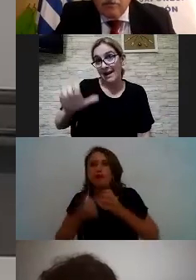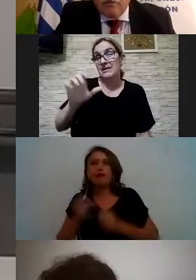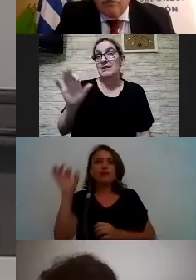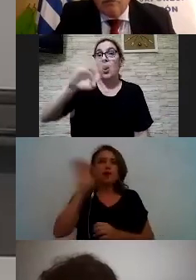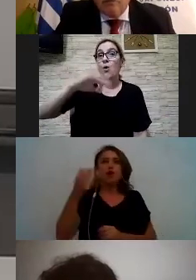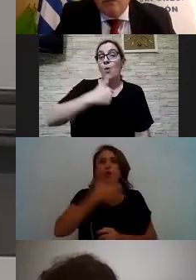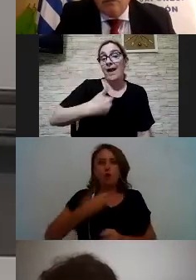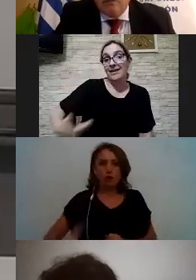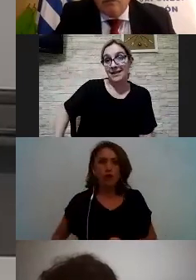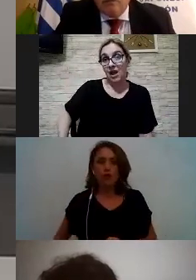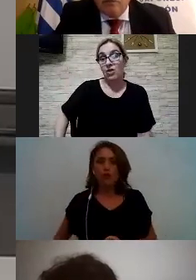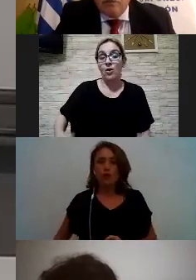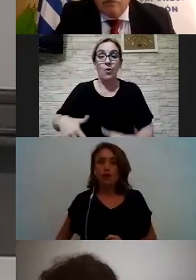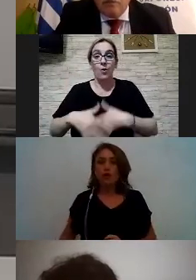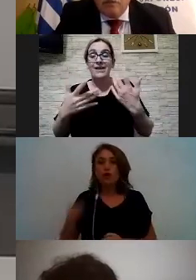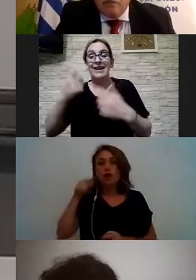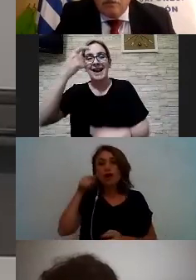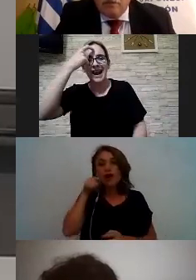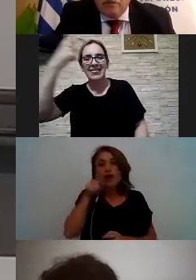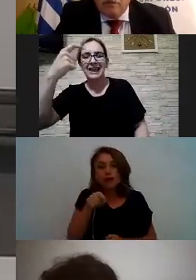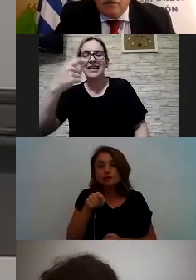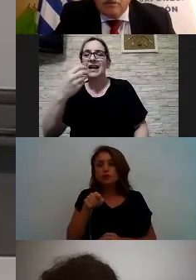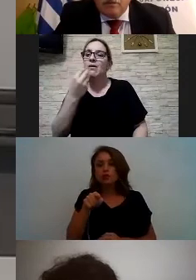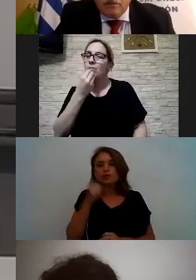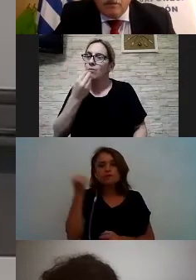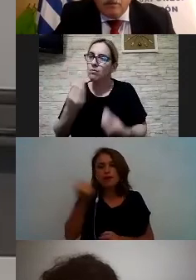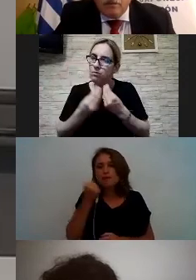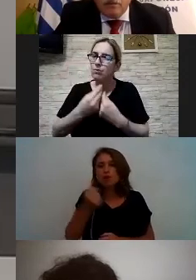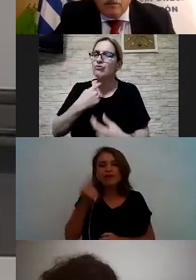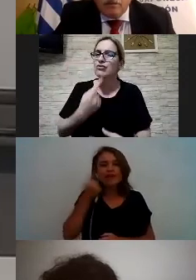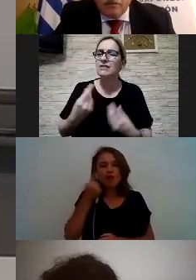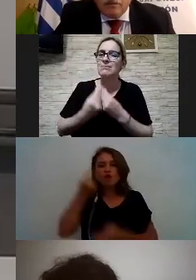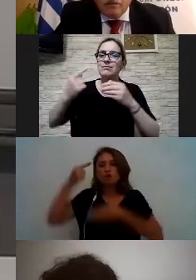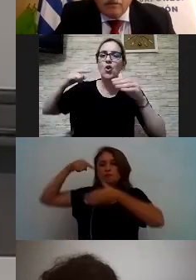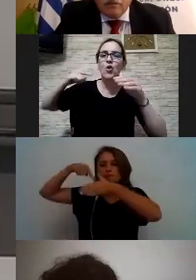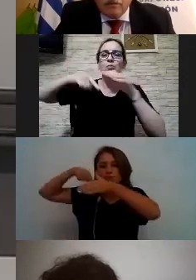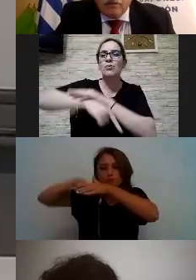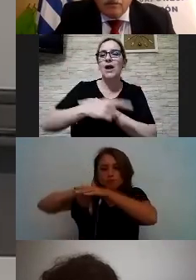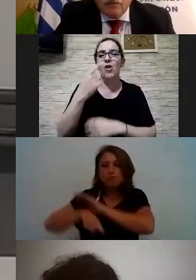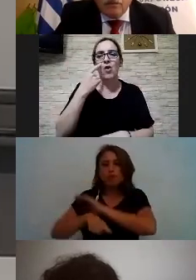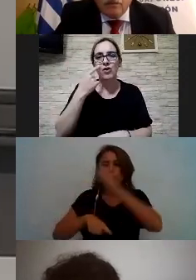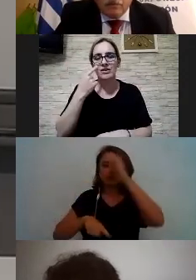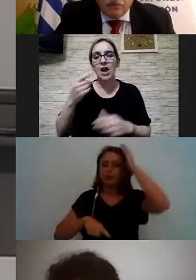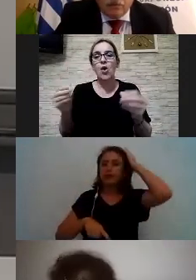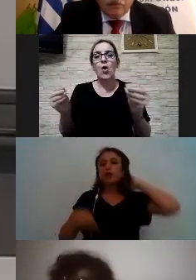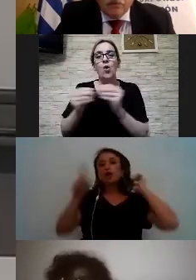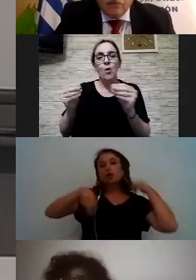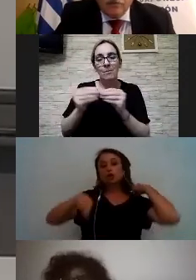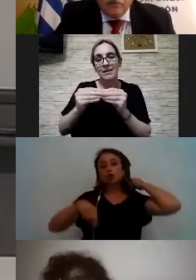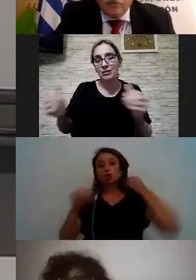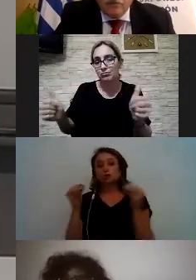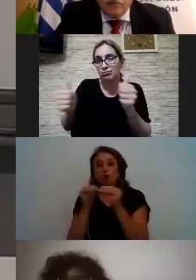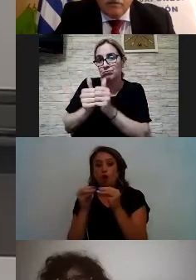esta técnica es muy útil para conocerse en profundidad nosotros con los compañeros con los que estábamos pudimos